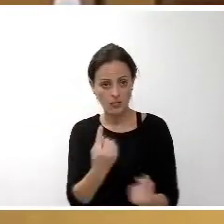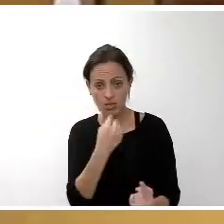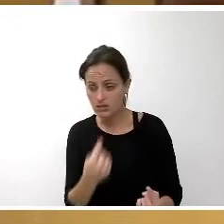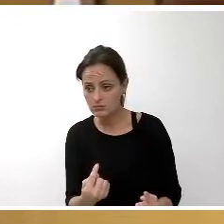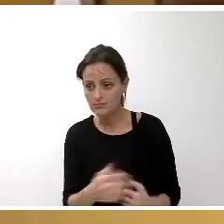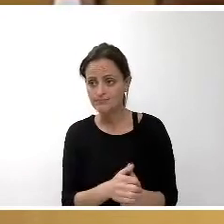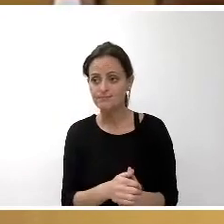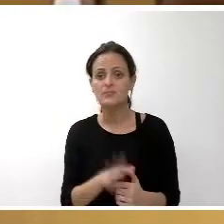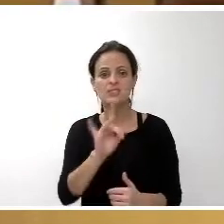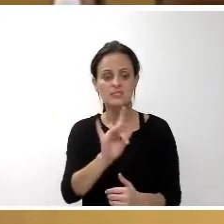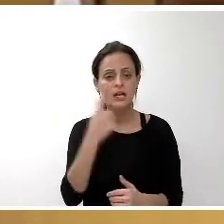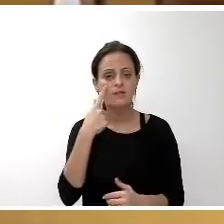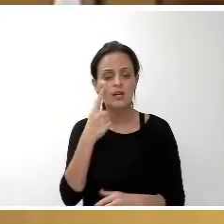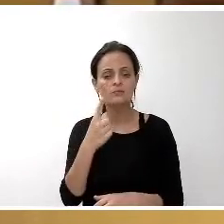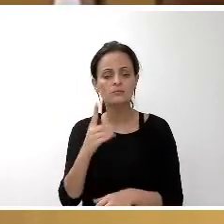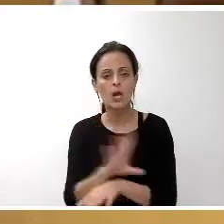Sí. Señora consejera.